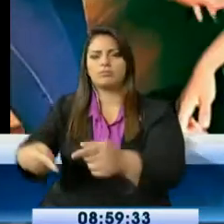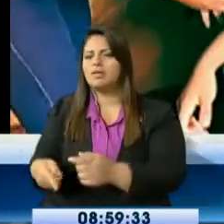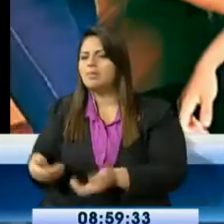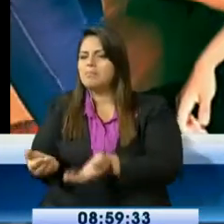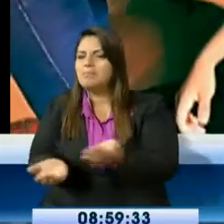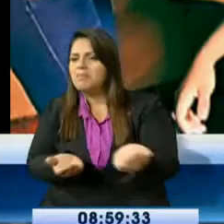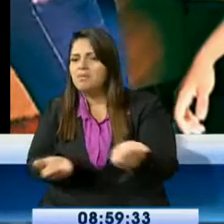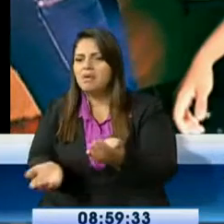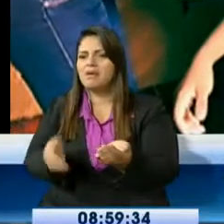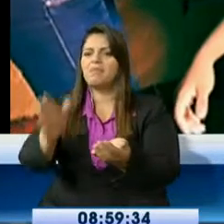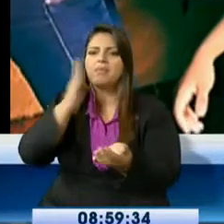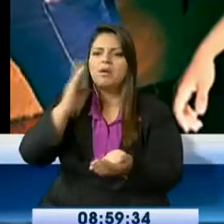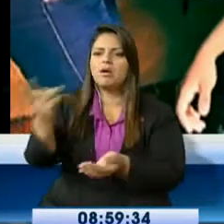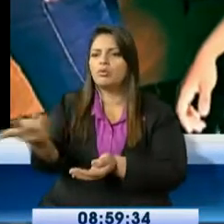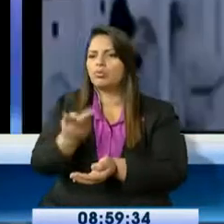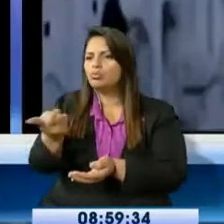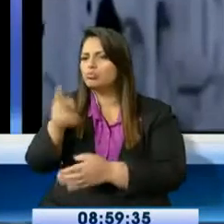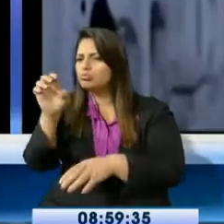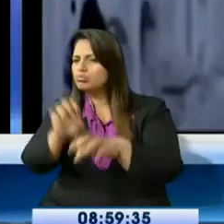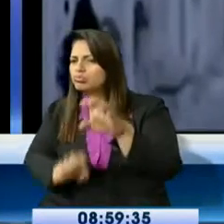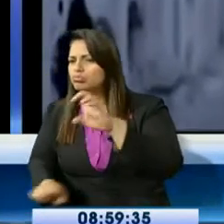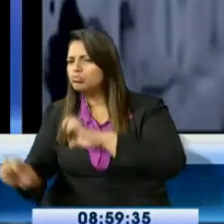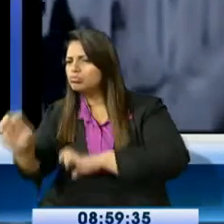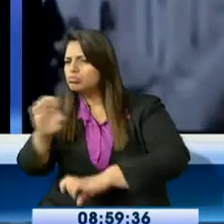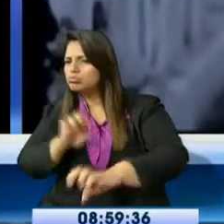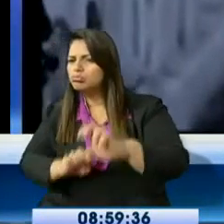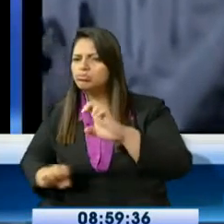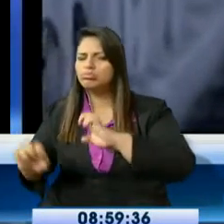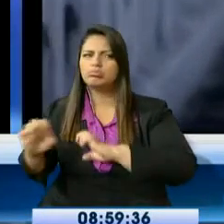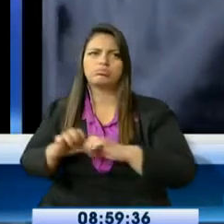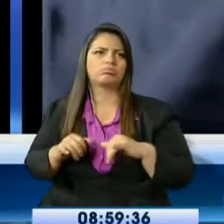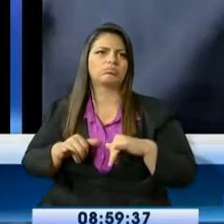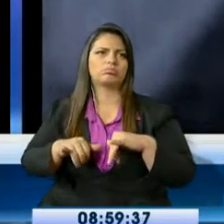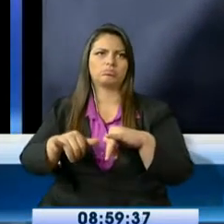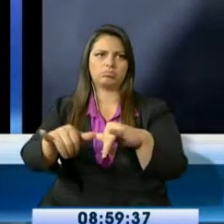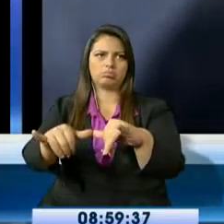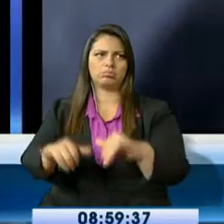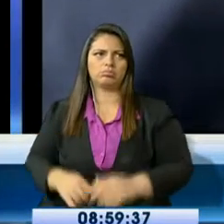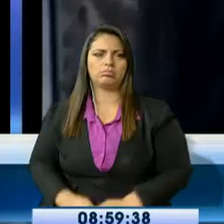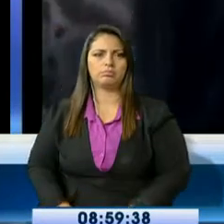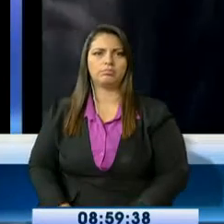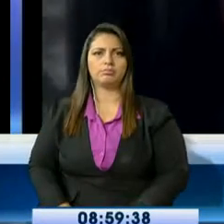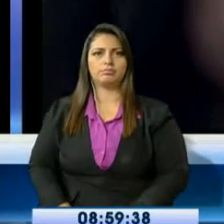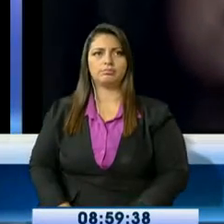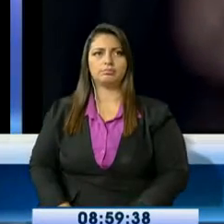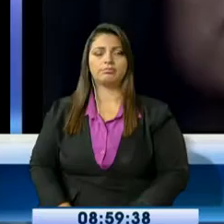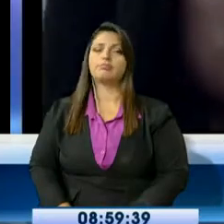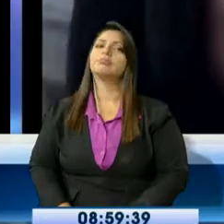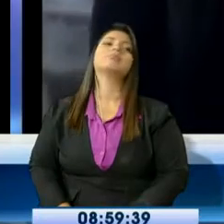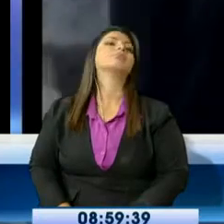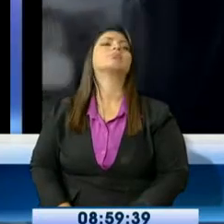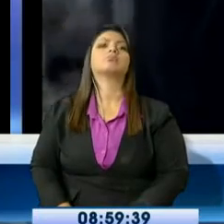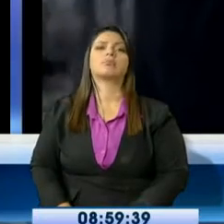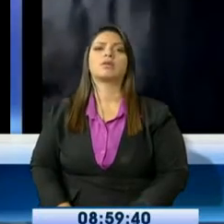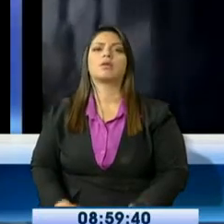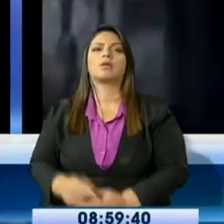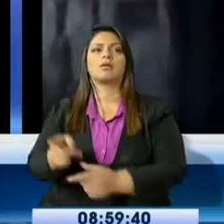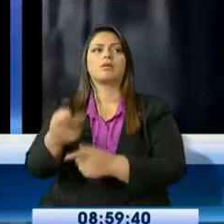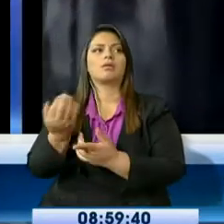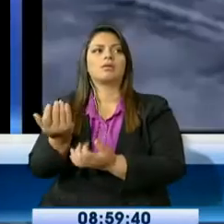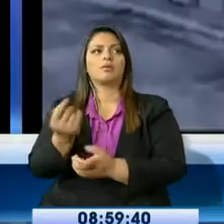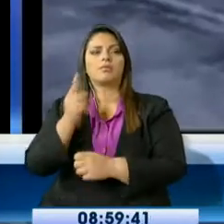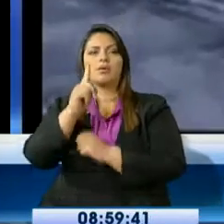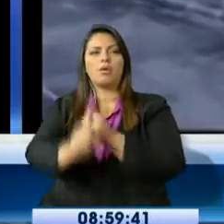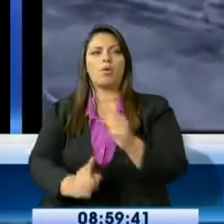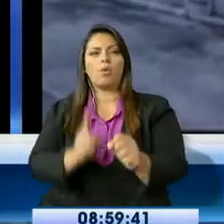su madre y así evitar riesgos. De todas formas es una paciente de riesgo y ahora como puérpera durante un año sigue en